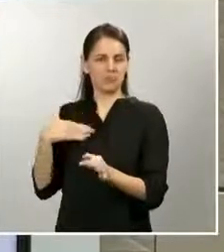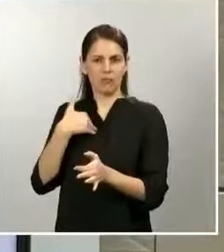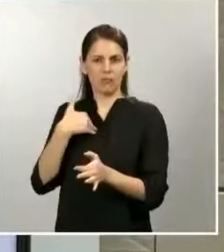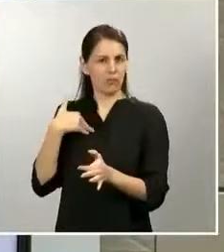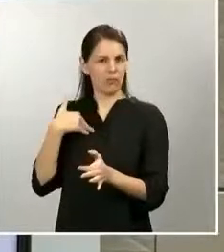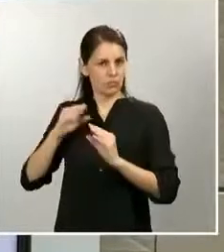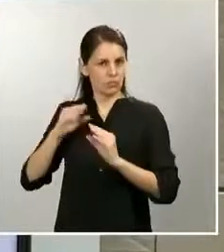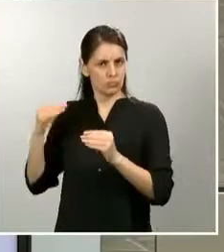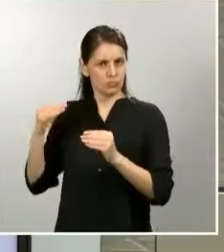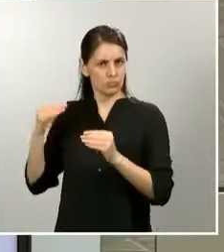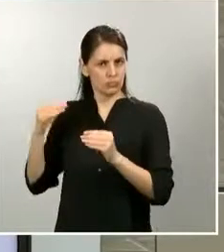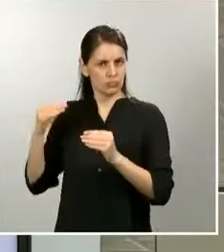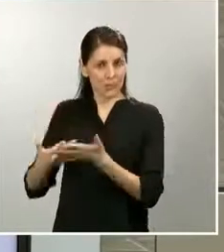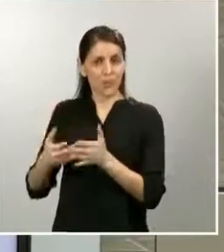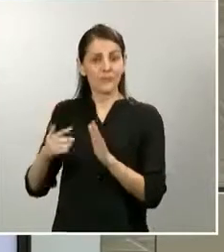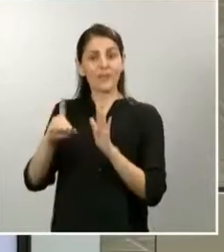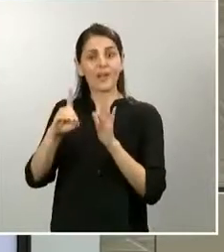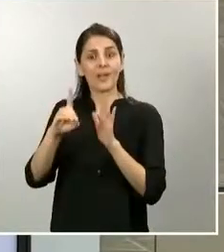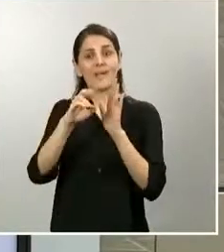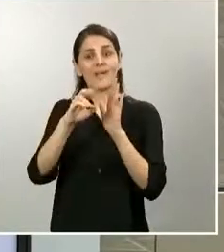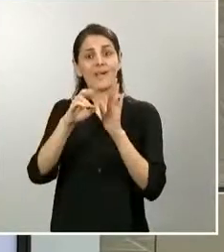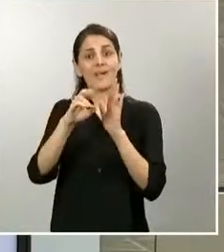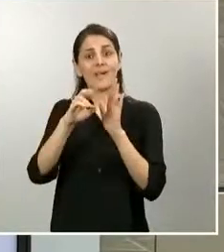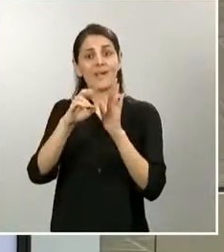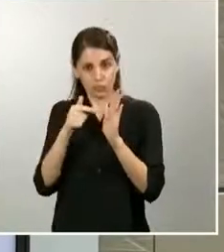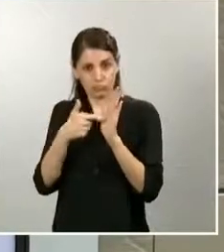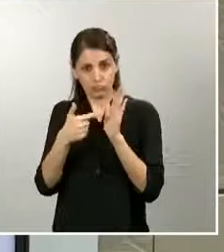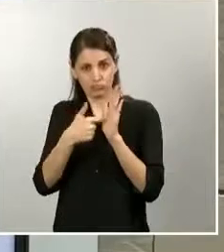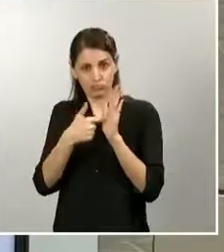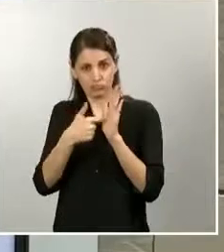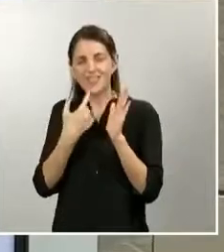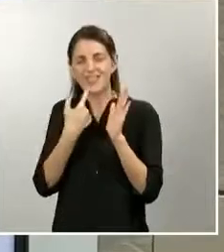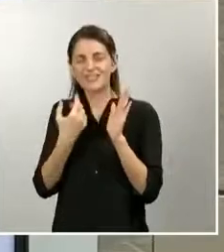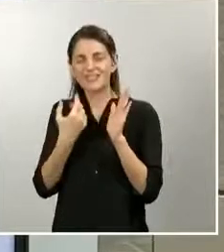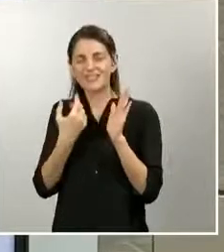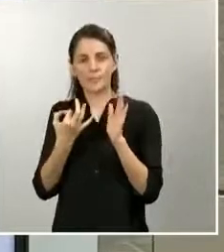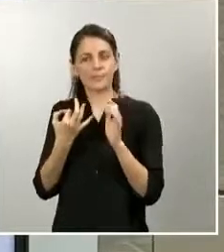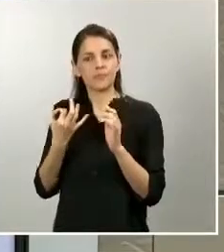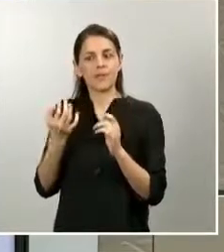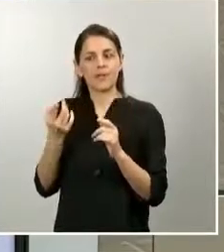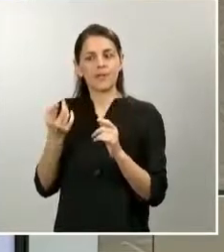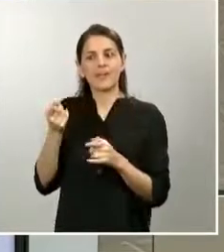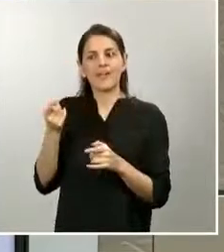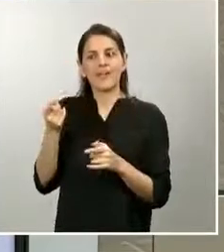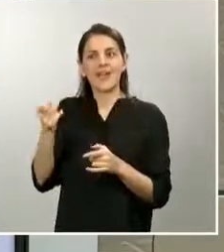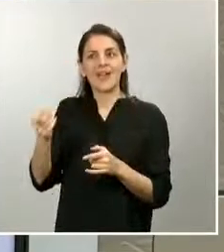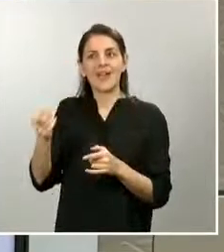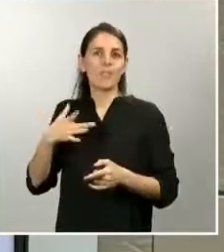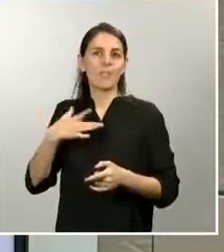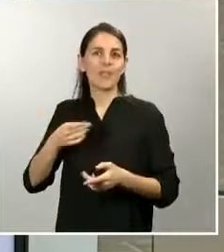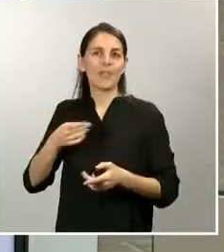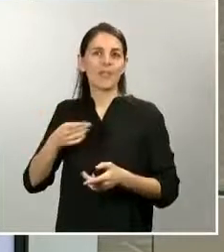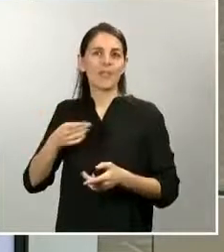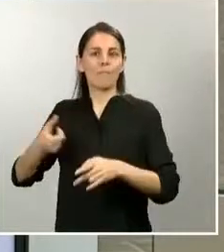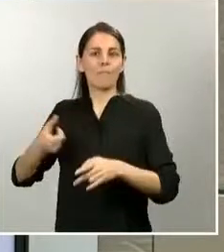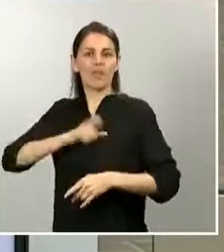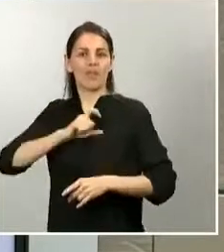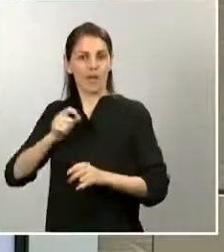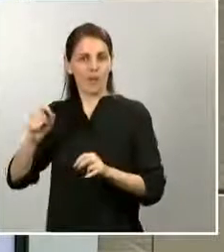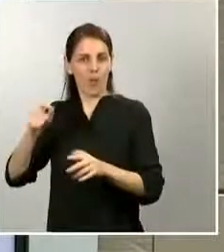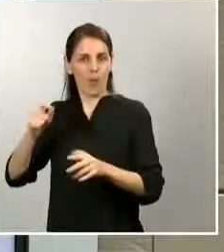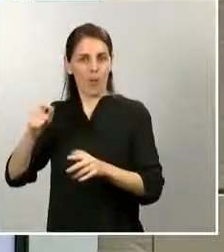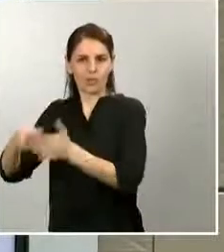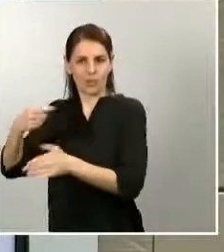Real Decreto del Estado de Alarma no les convierte en policía judicial. Es decir, en